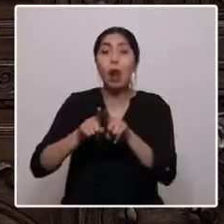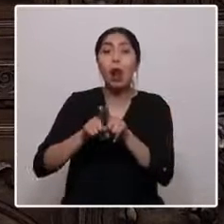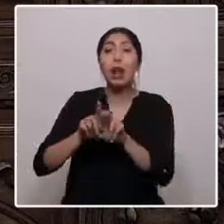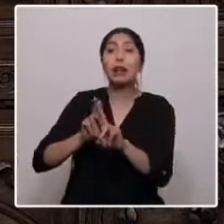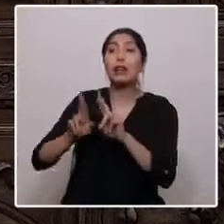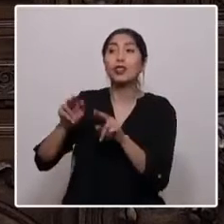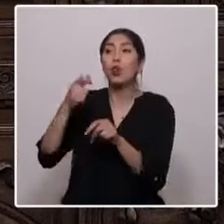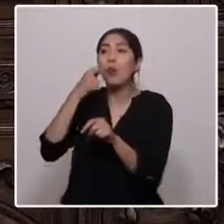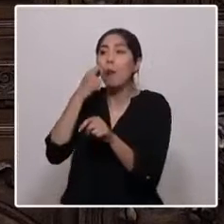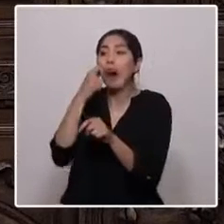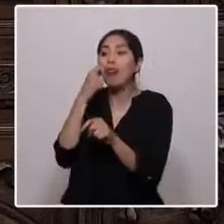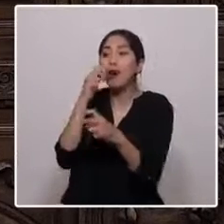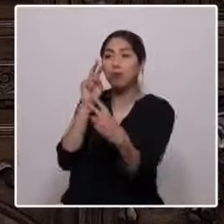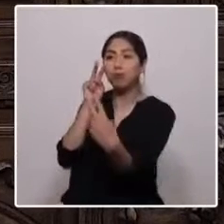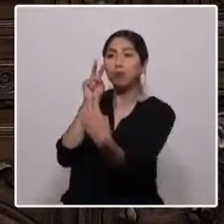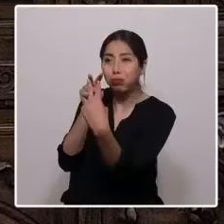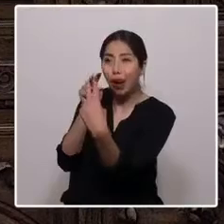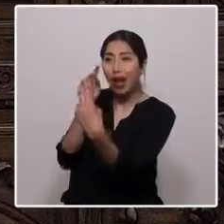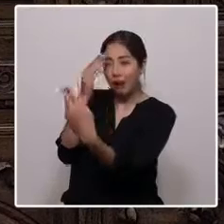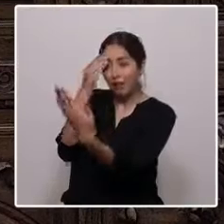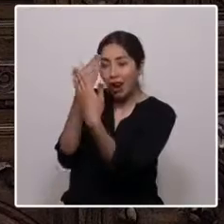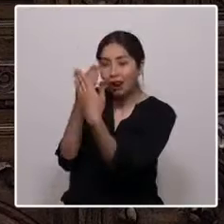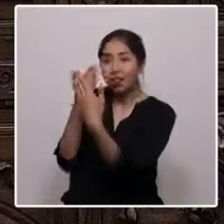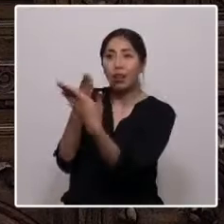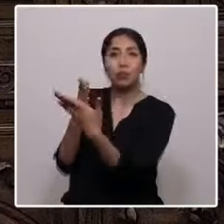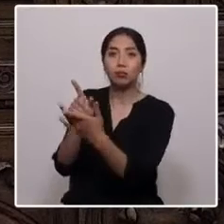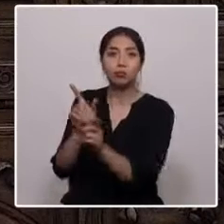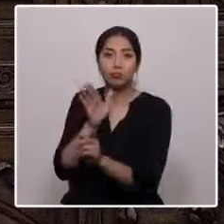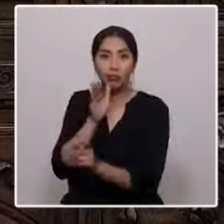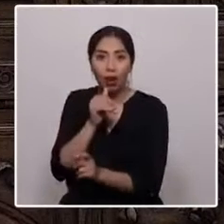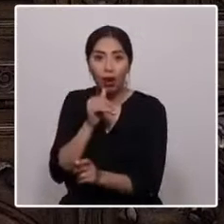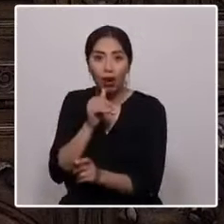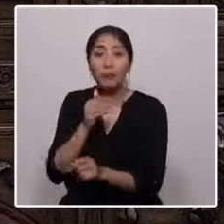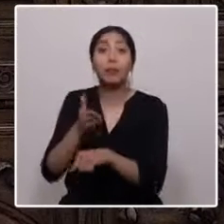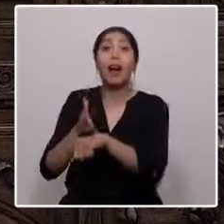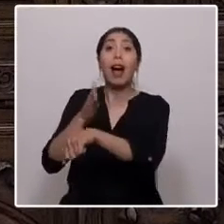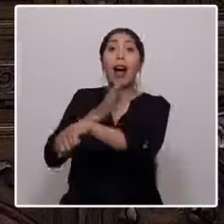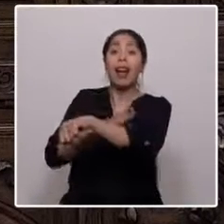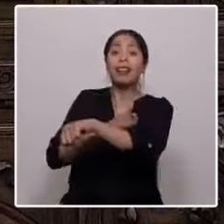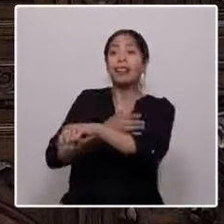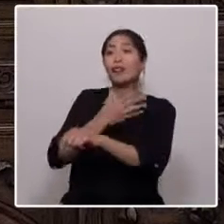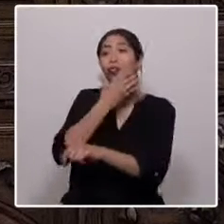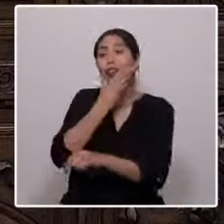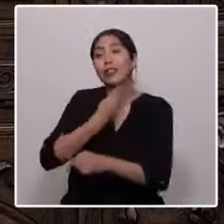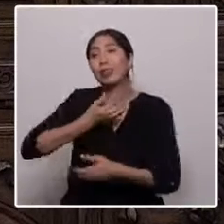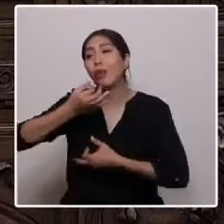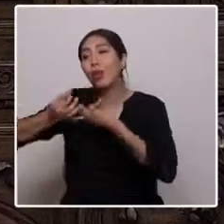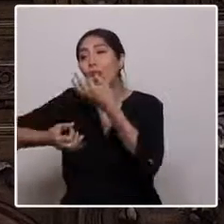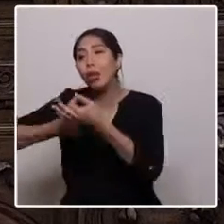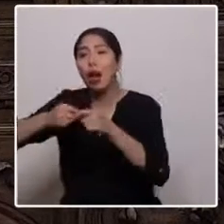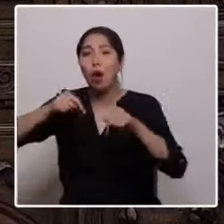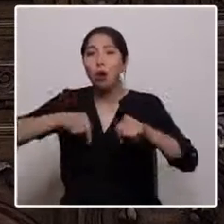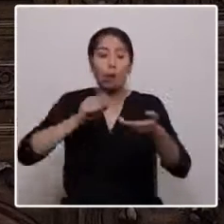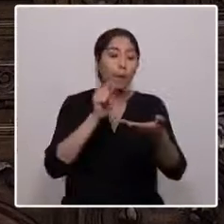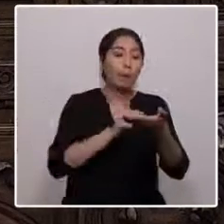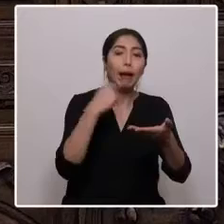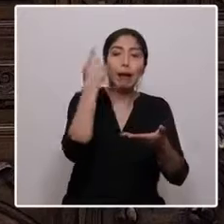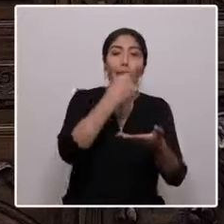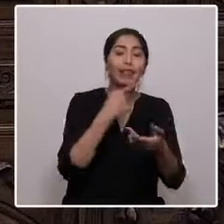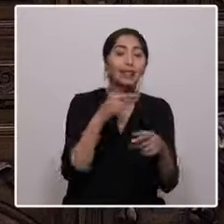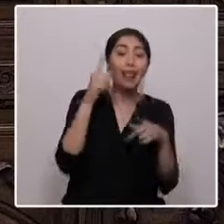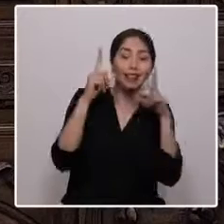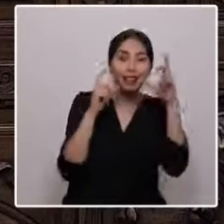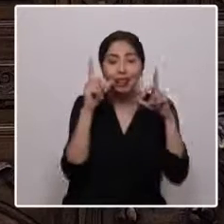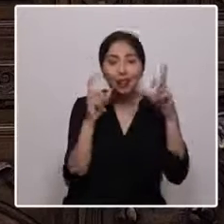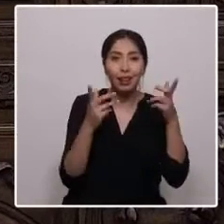cara a cara, reemplazando las bonitas palabras por caracteres y la escucha recíproca por el insulto masivo,